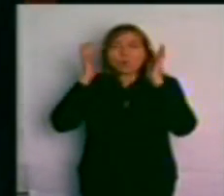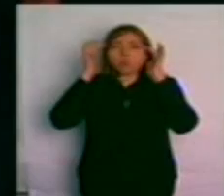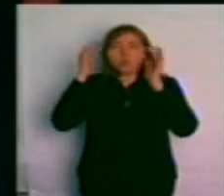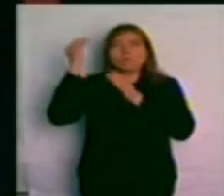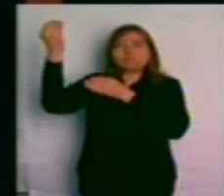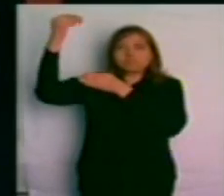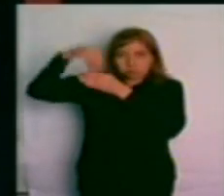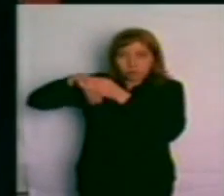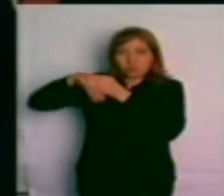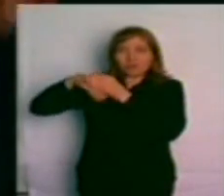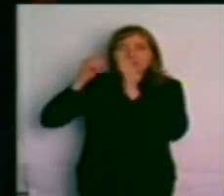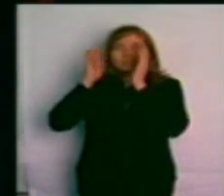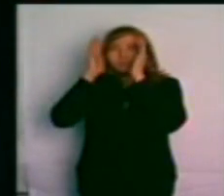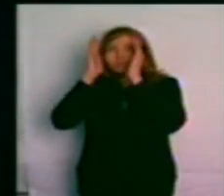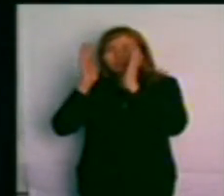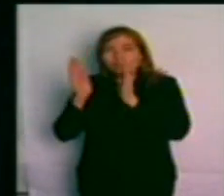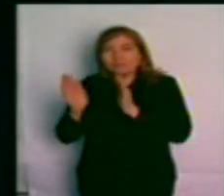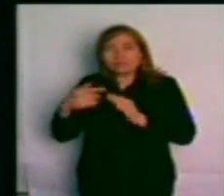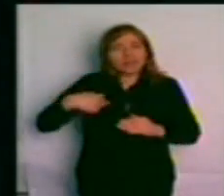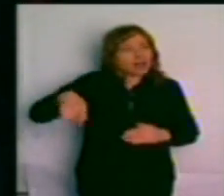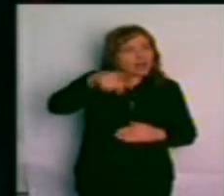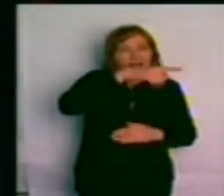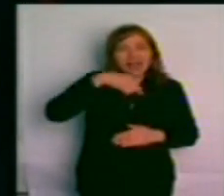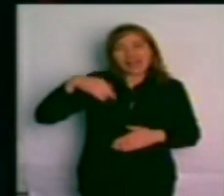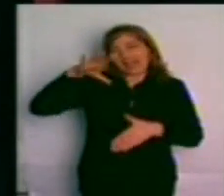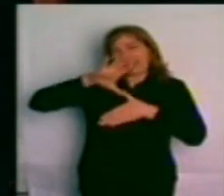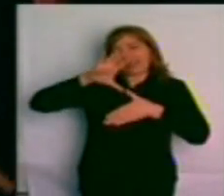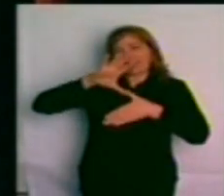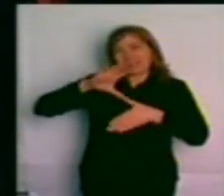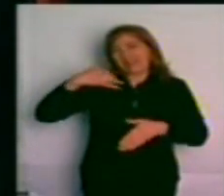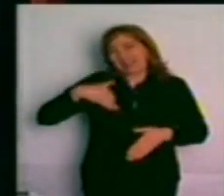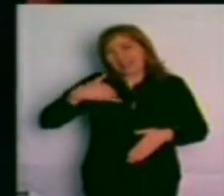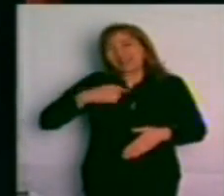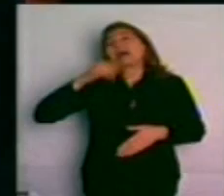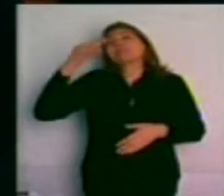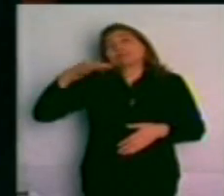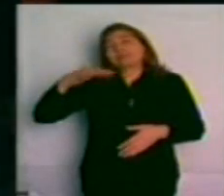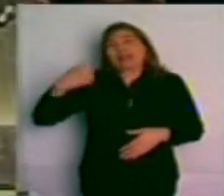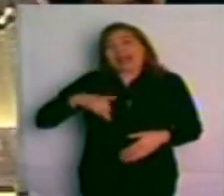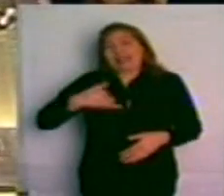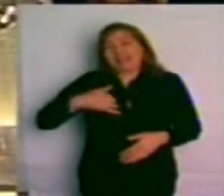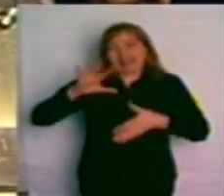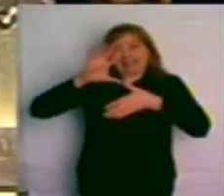a nuestra región en general y a nuestro país en particular.